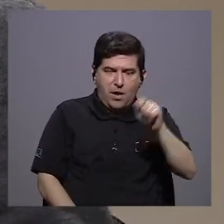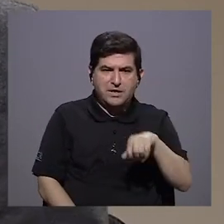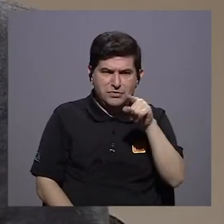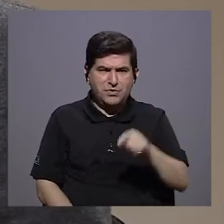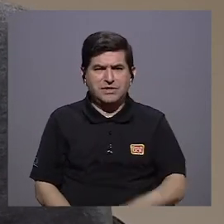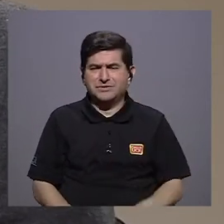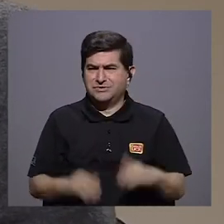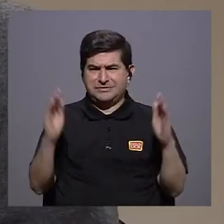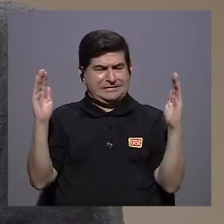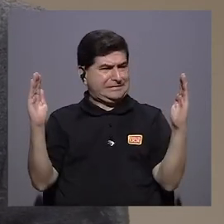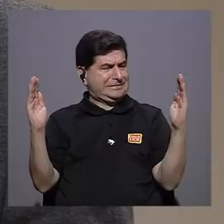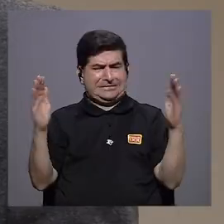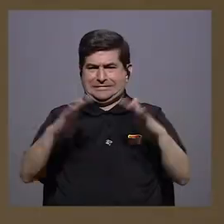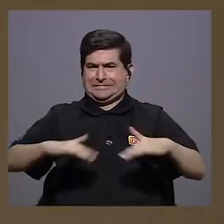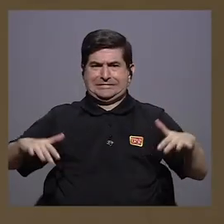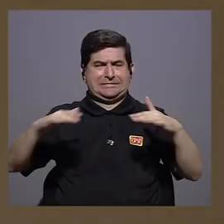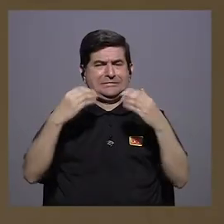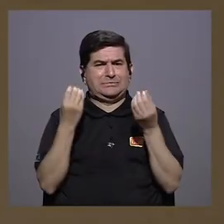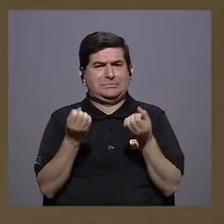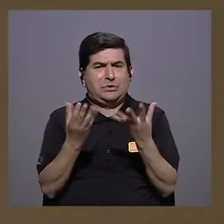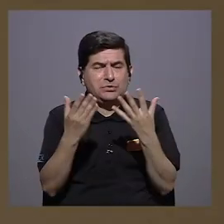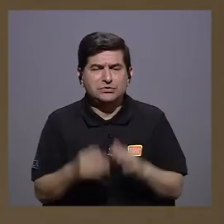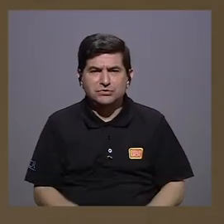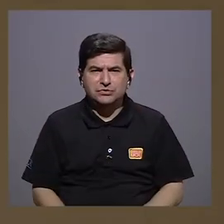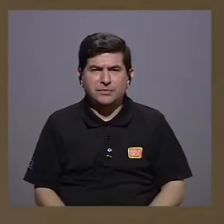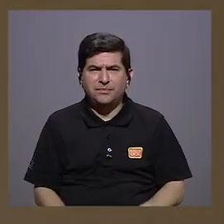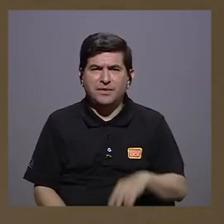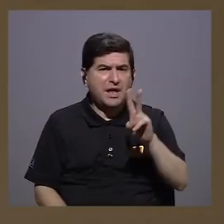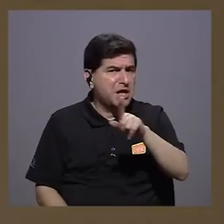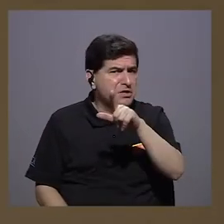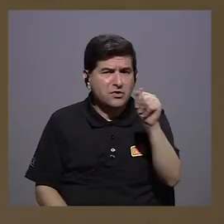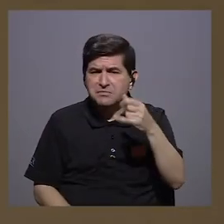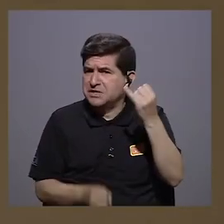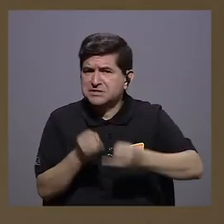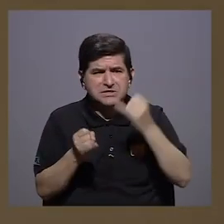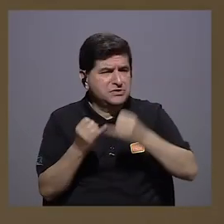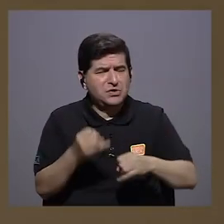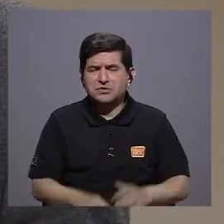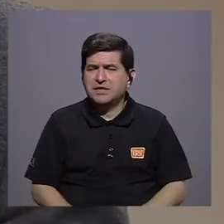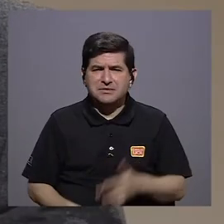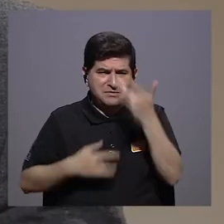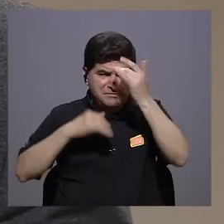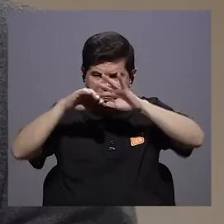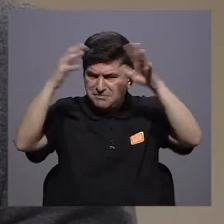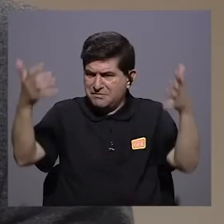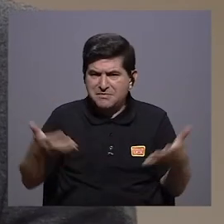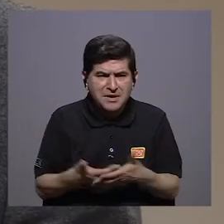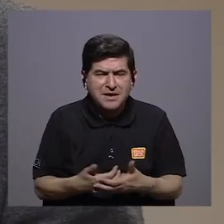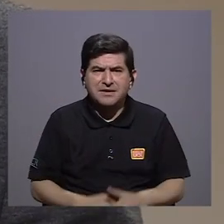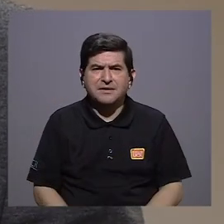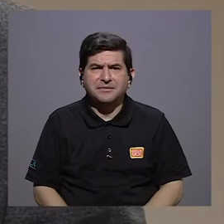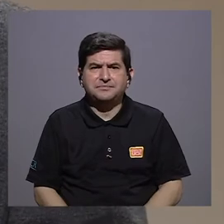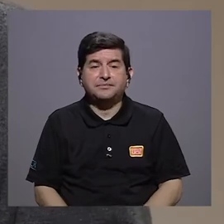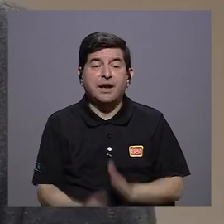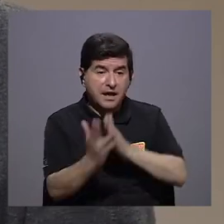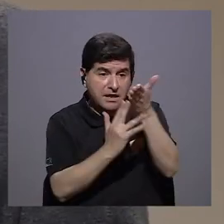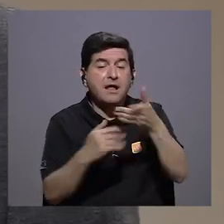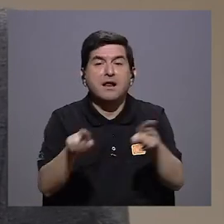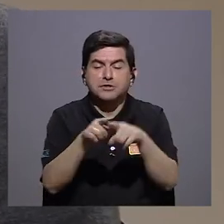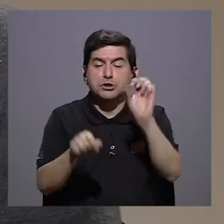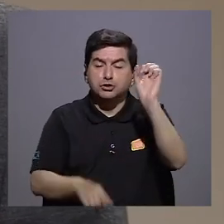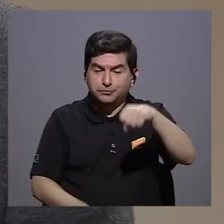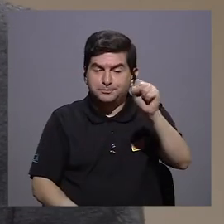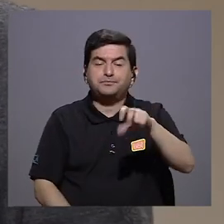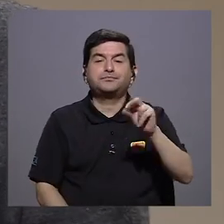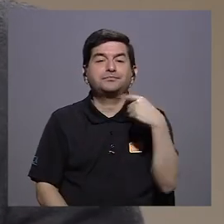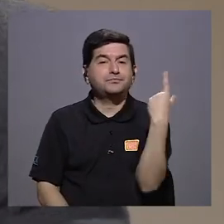es un rango muy amplio, ¿verdad? No estamos hablando de que aquí a dos meses ya se acabó la pandemia, no. El estilo de vida. El acceso a ella, doctor, también. El acceso